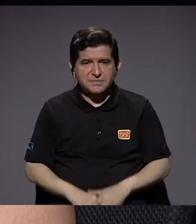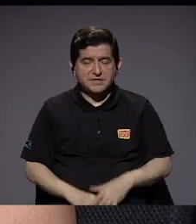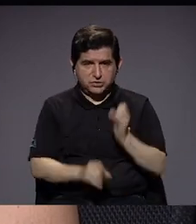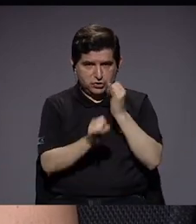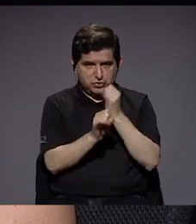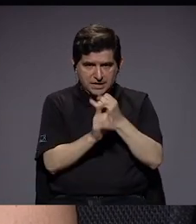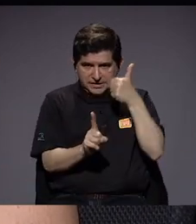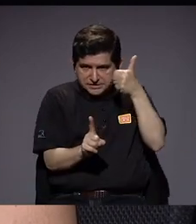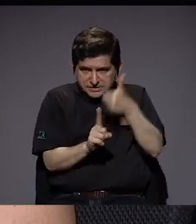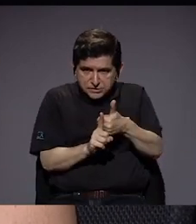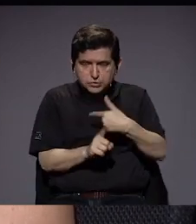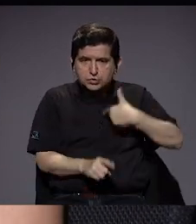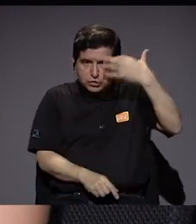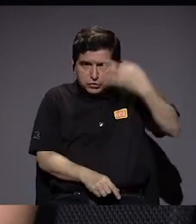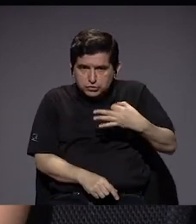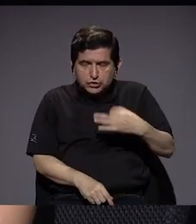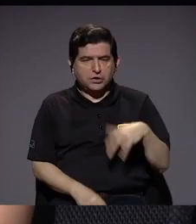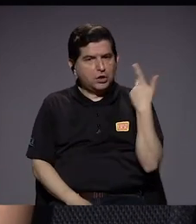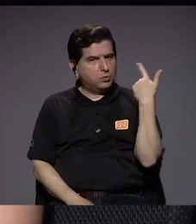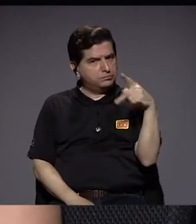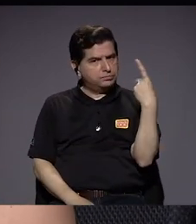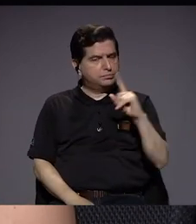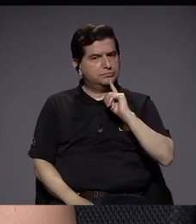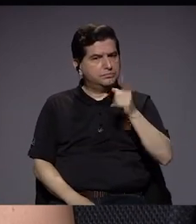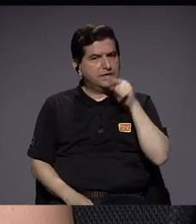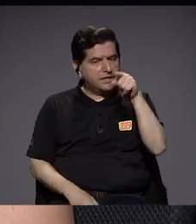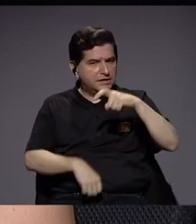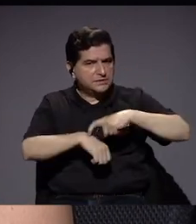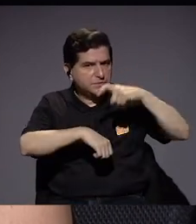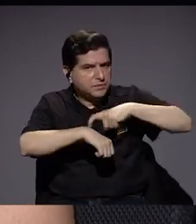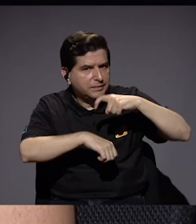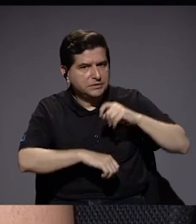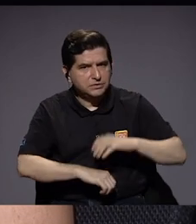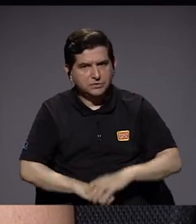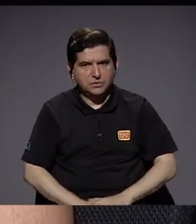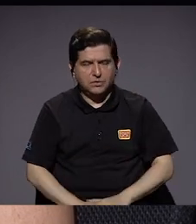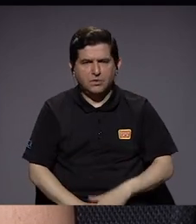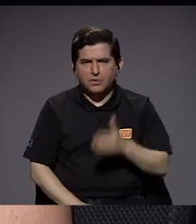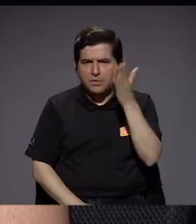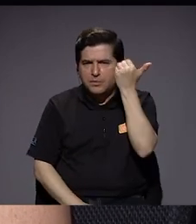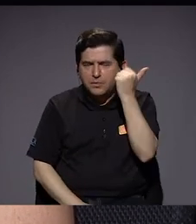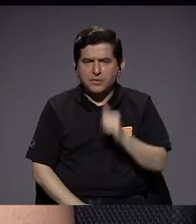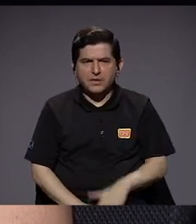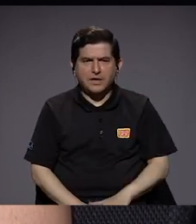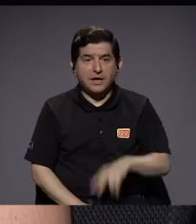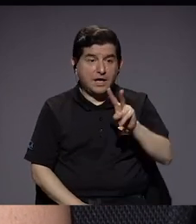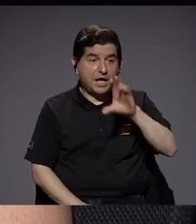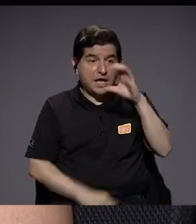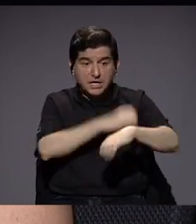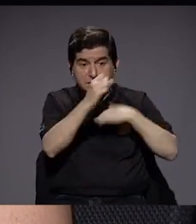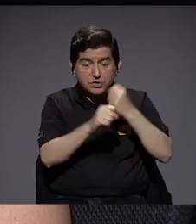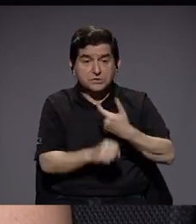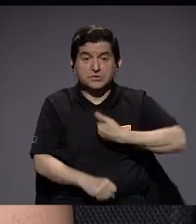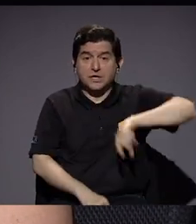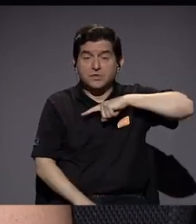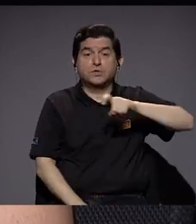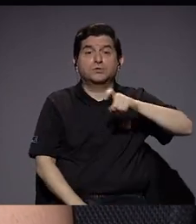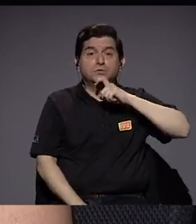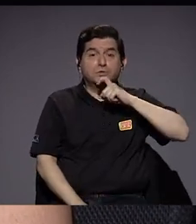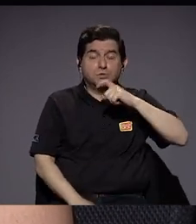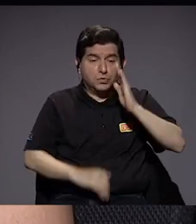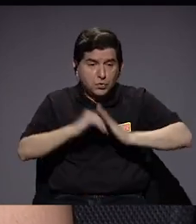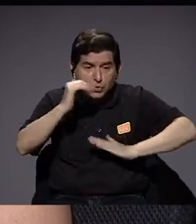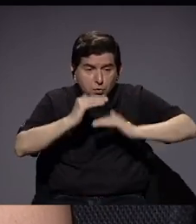institucionalidad a mí me parece sumamente riesgoso, como lo dije en esa intervención, porque no en vano en 200 años nos ha costado mucho